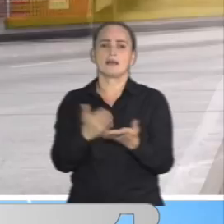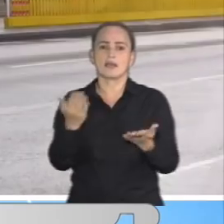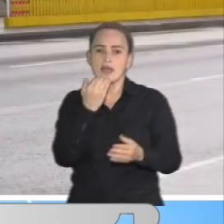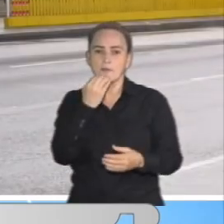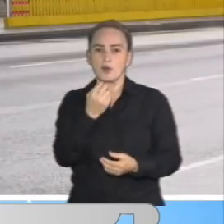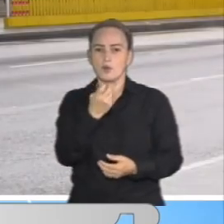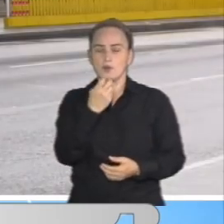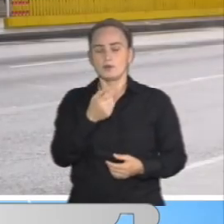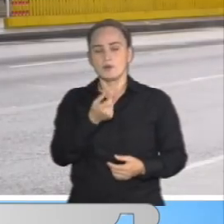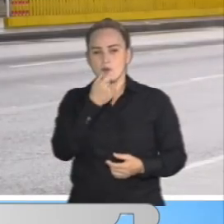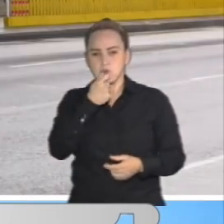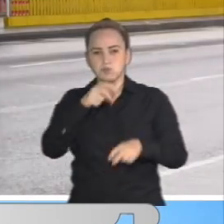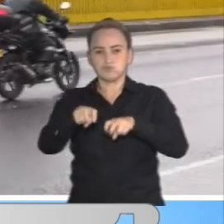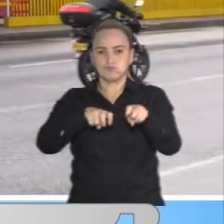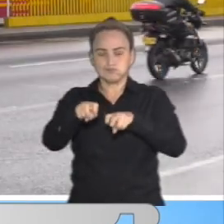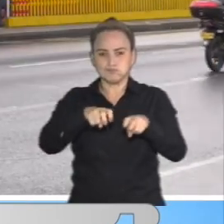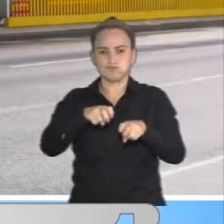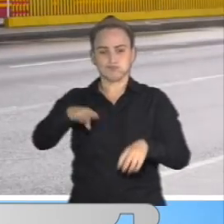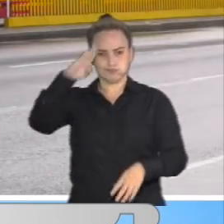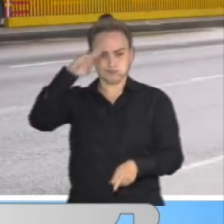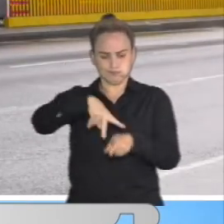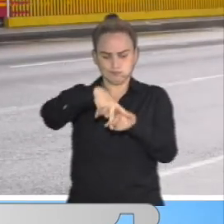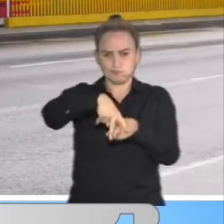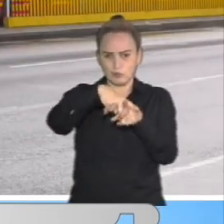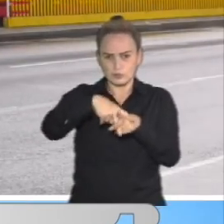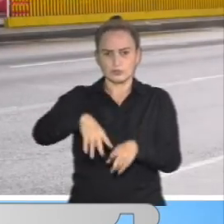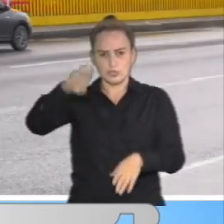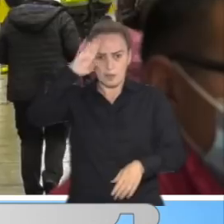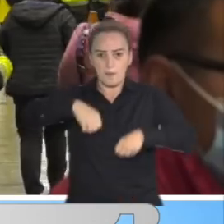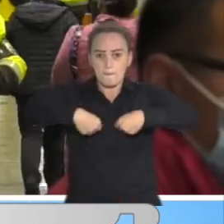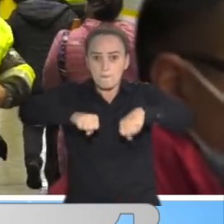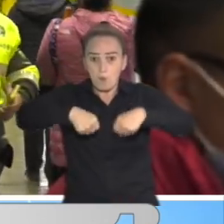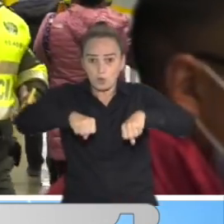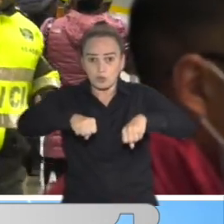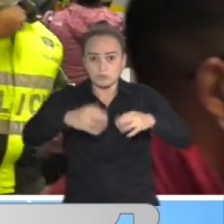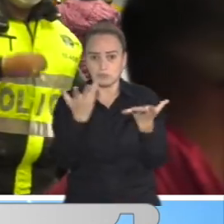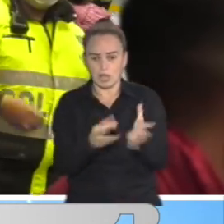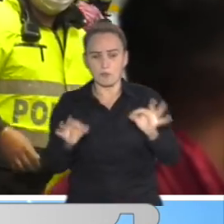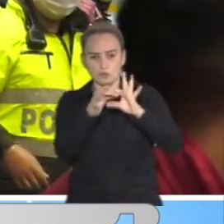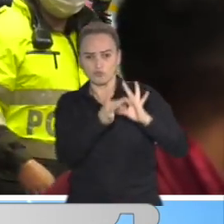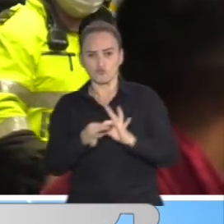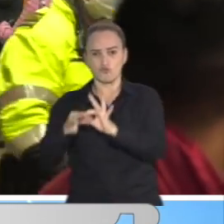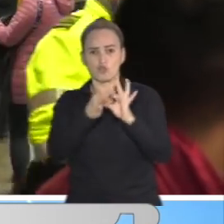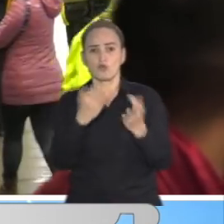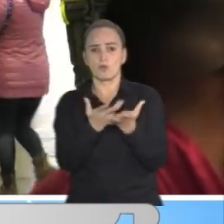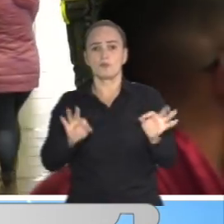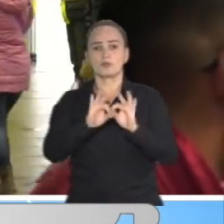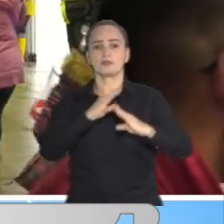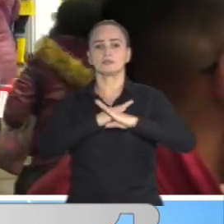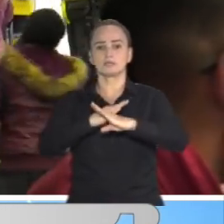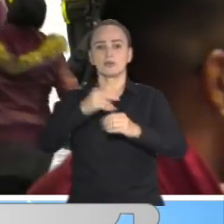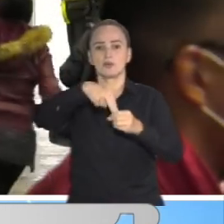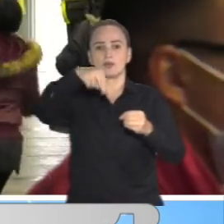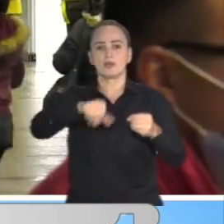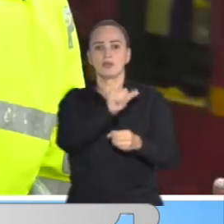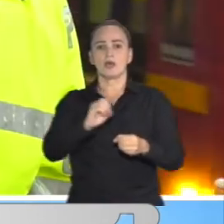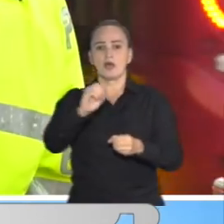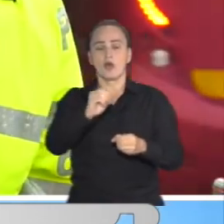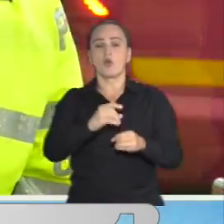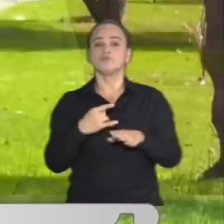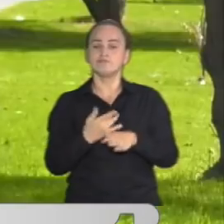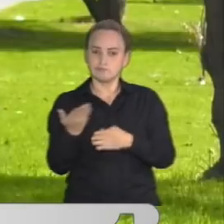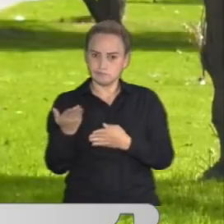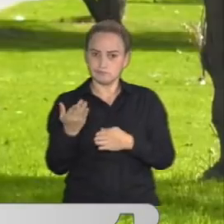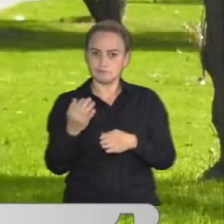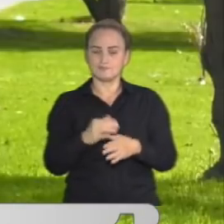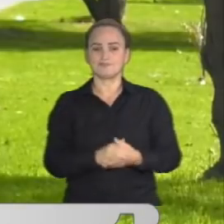de tránsito, dirección de carabineros, auxiliares, con el fin de garantizar tranquilidad, seguridad a los usuarios del